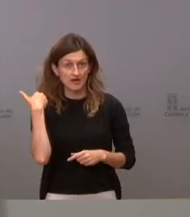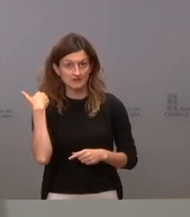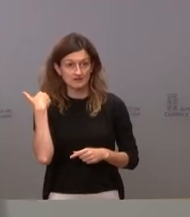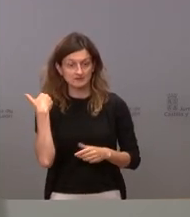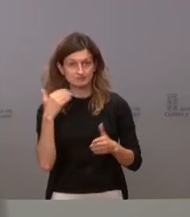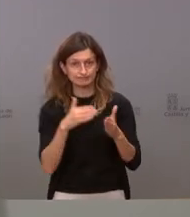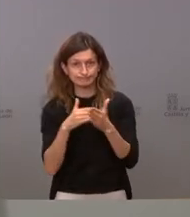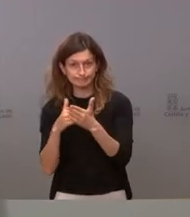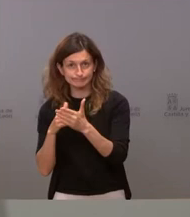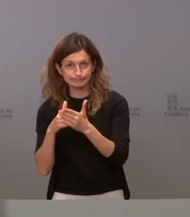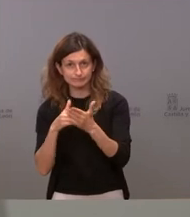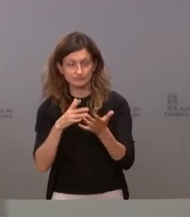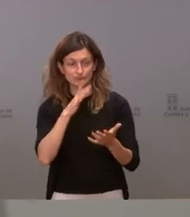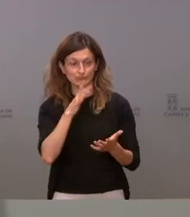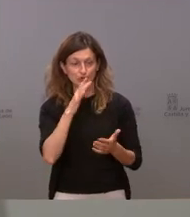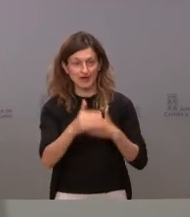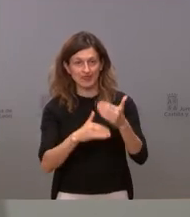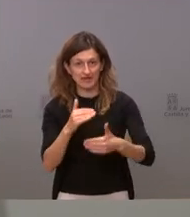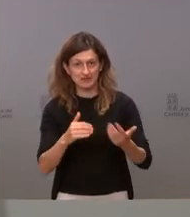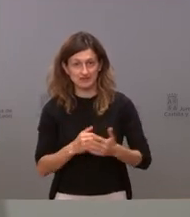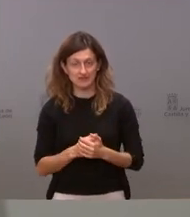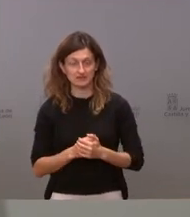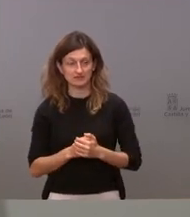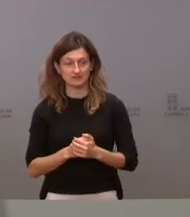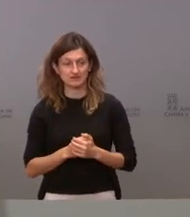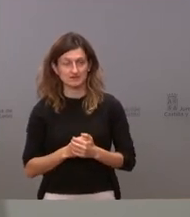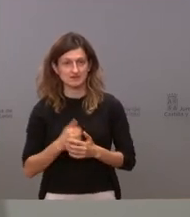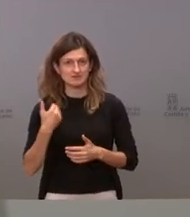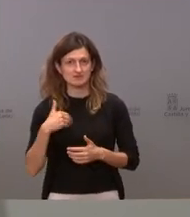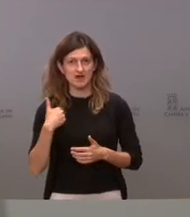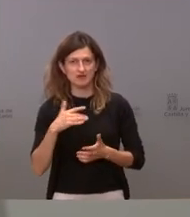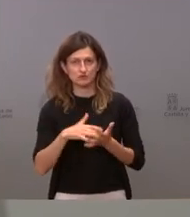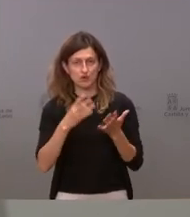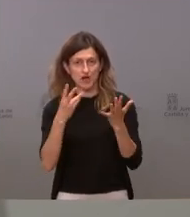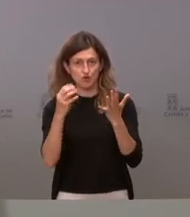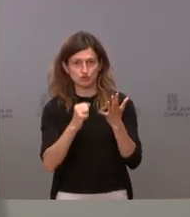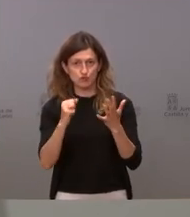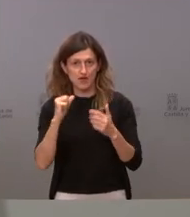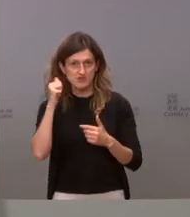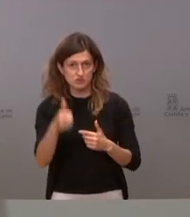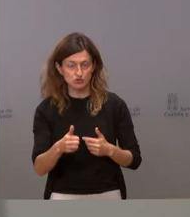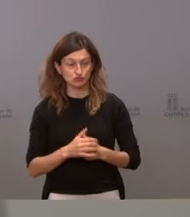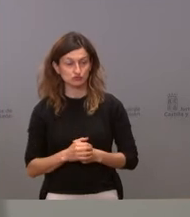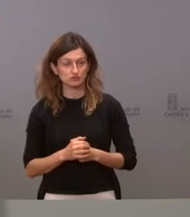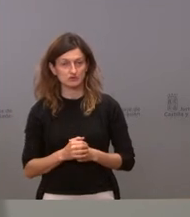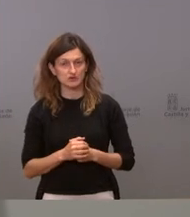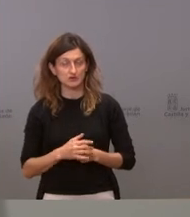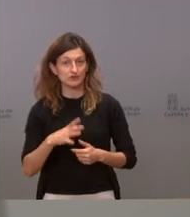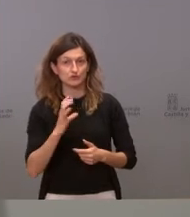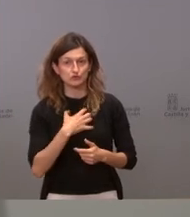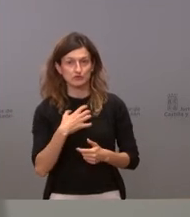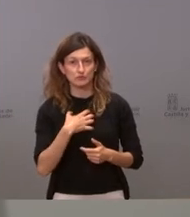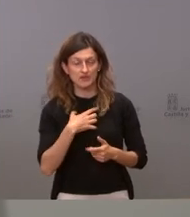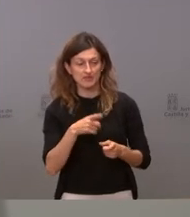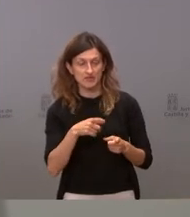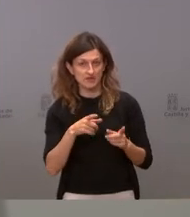impedía que se llevase adelante el mapa llevamos así ya ocho años y lo que no se puede es petrificar la ley